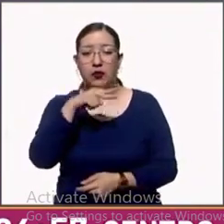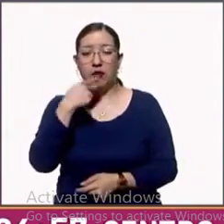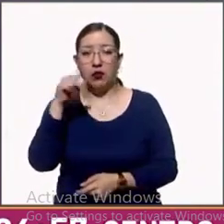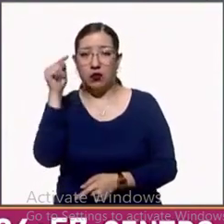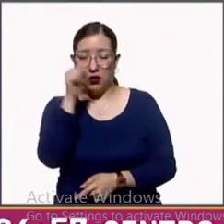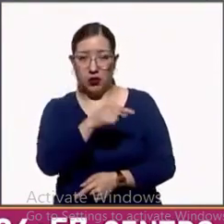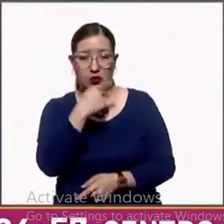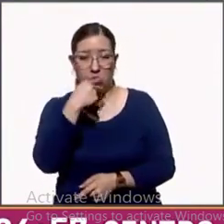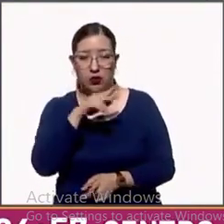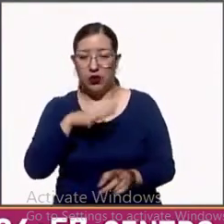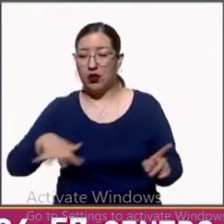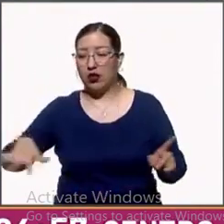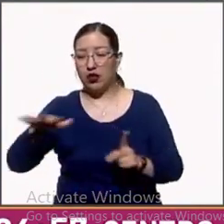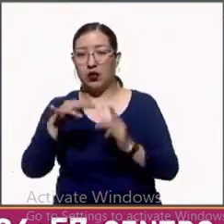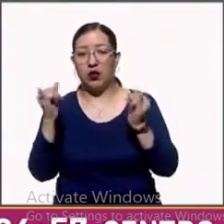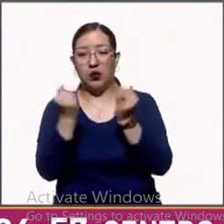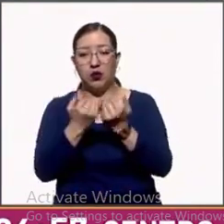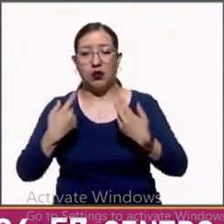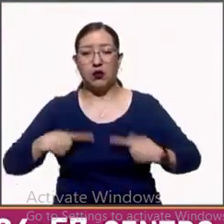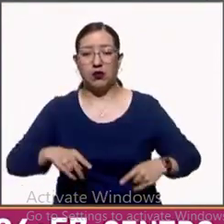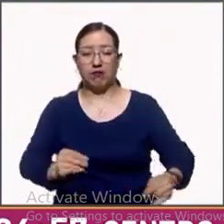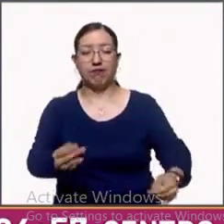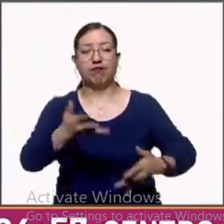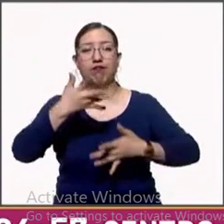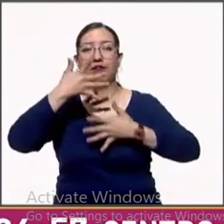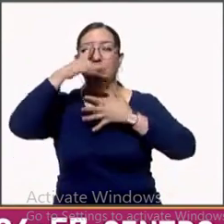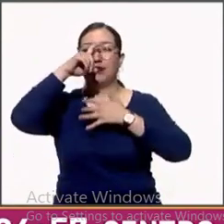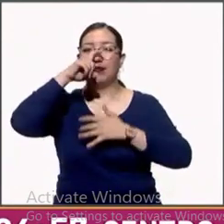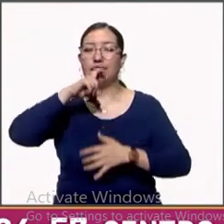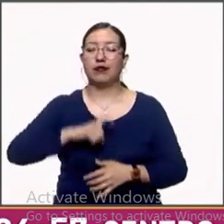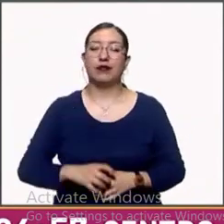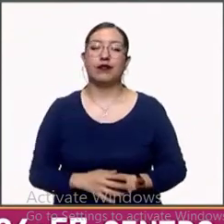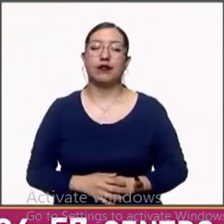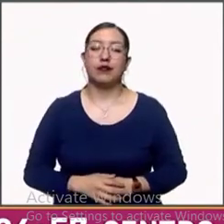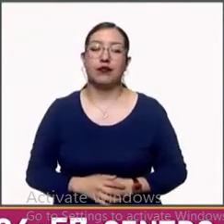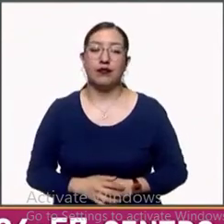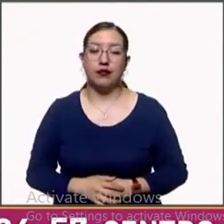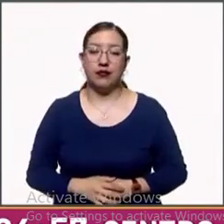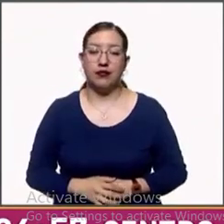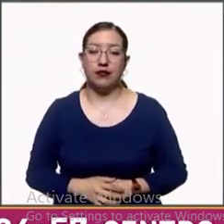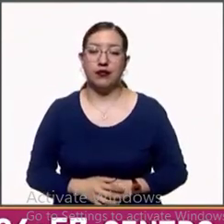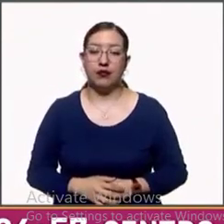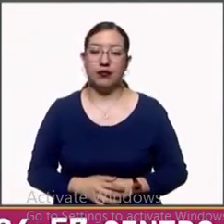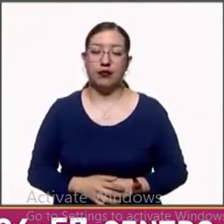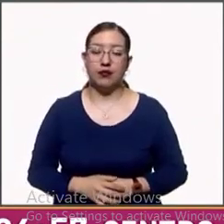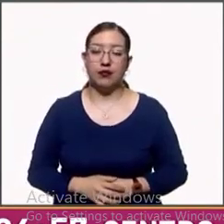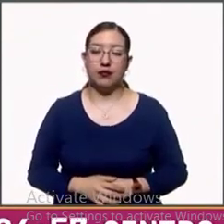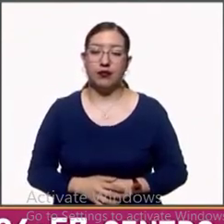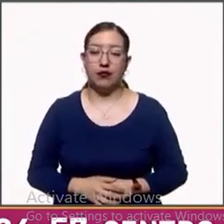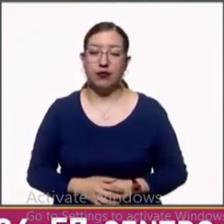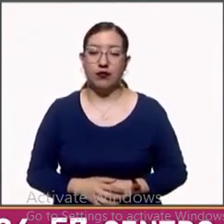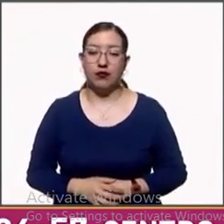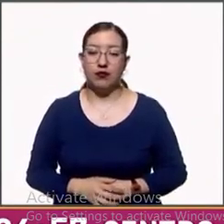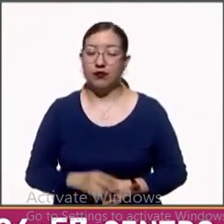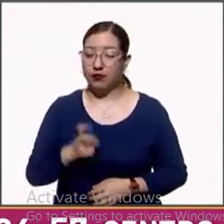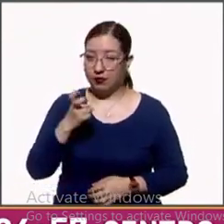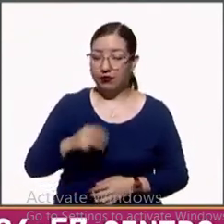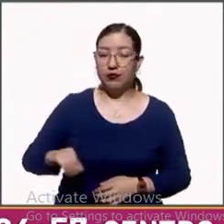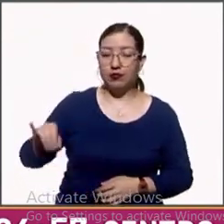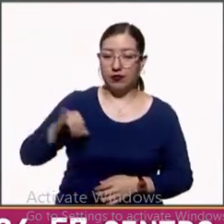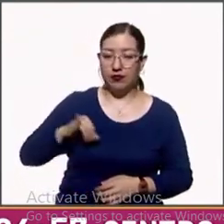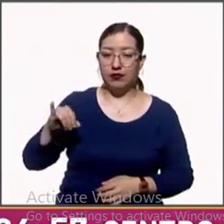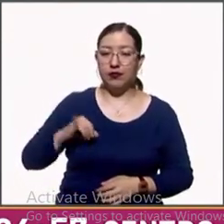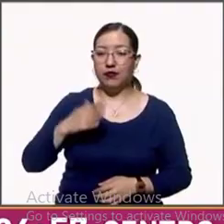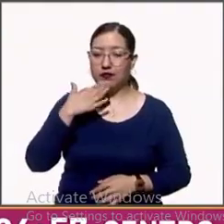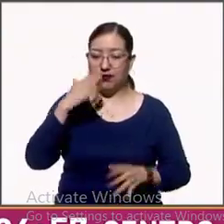durante el día, ¿no? pasivos. Pero bueno, te diría que en resumen, al parecer, un éxito de estas políticas. Gracias. Nos vemos en la